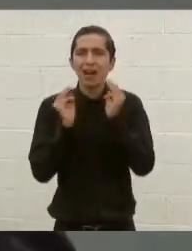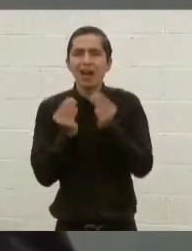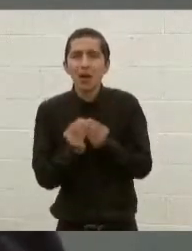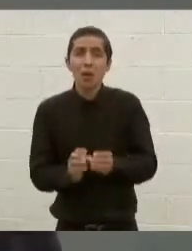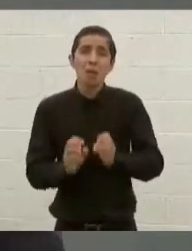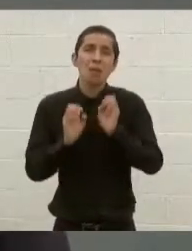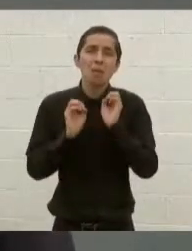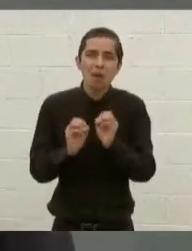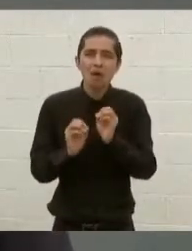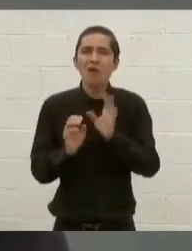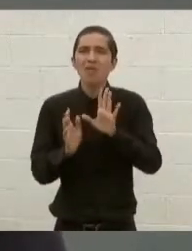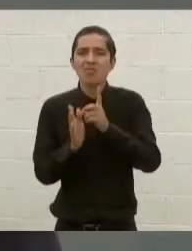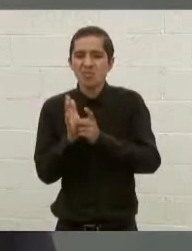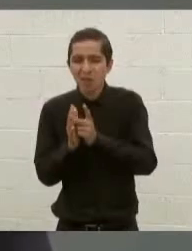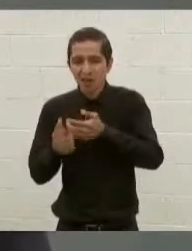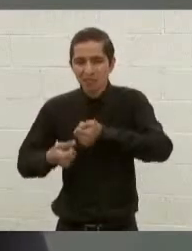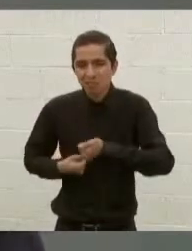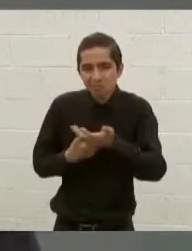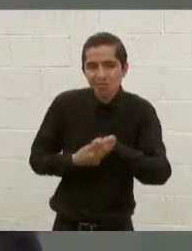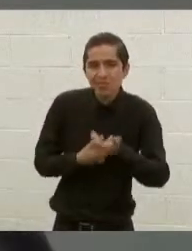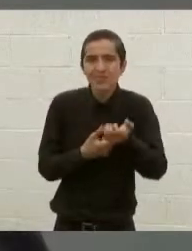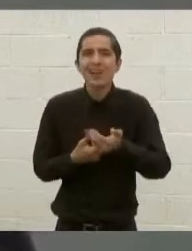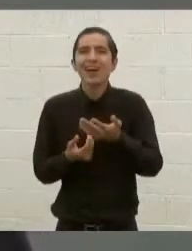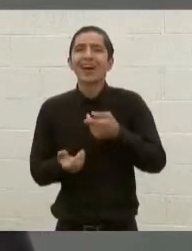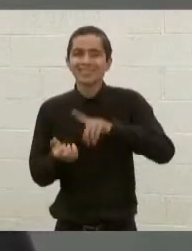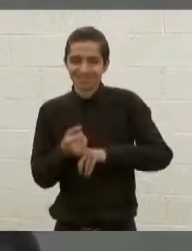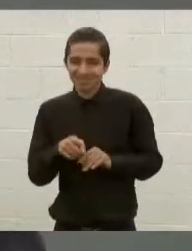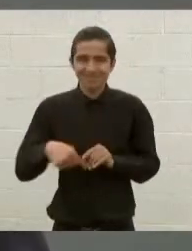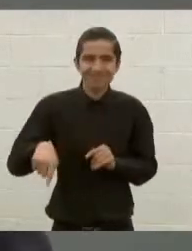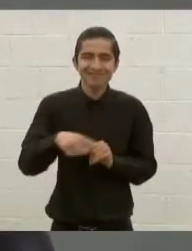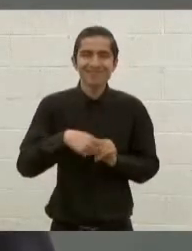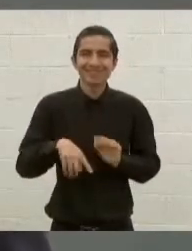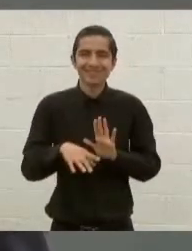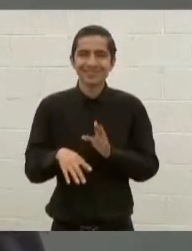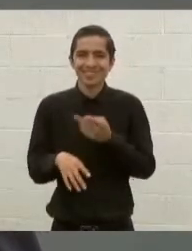trasiego de determinado producto